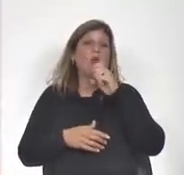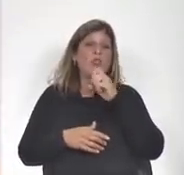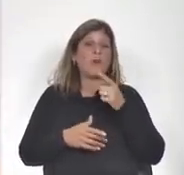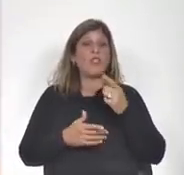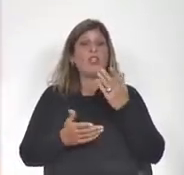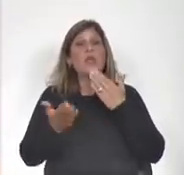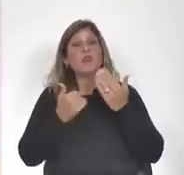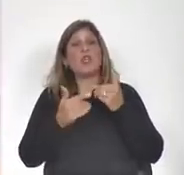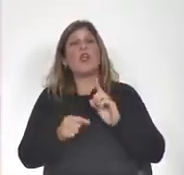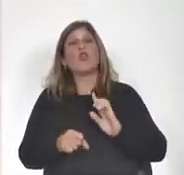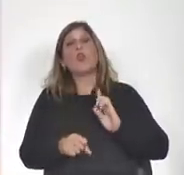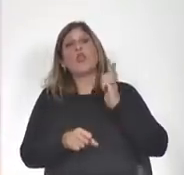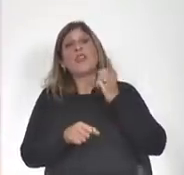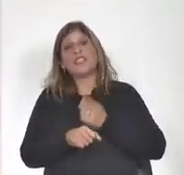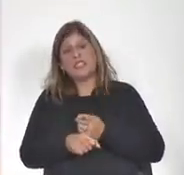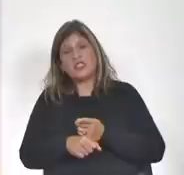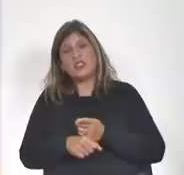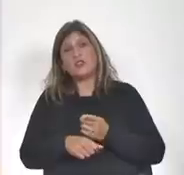una resolución